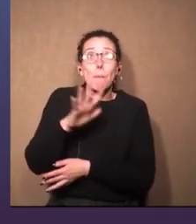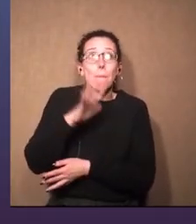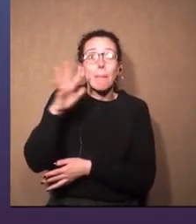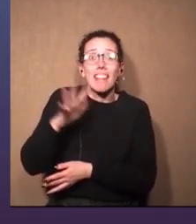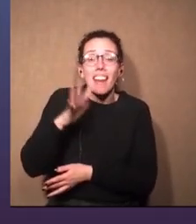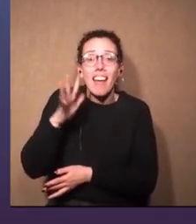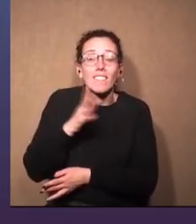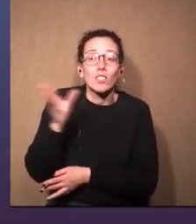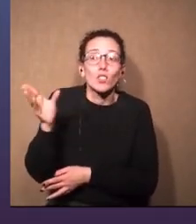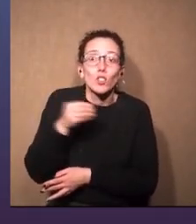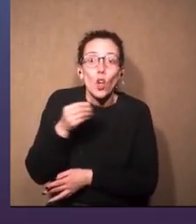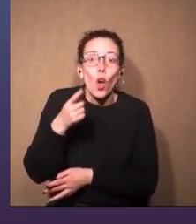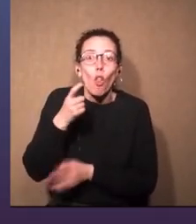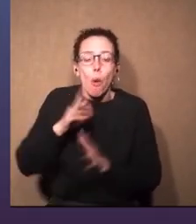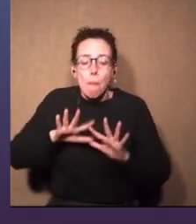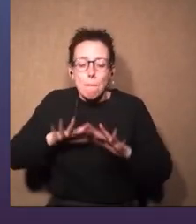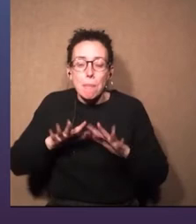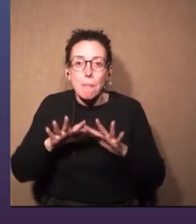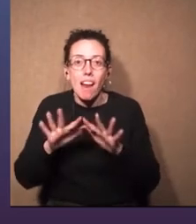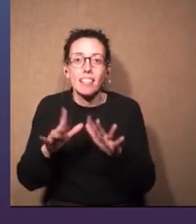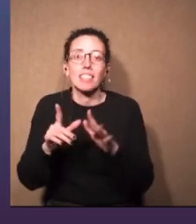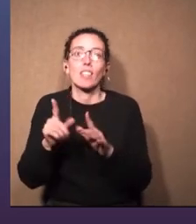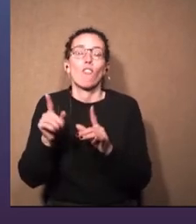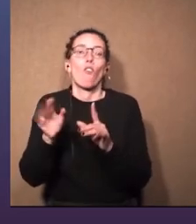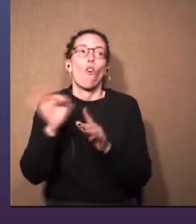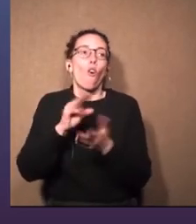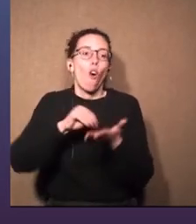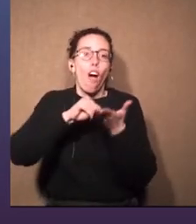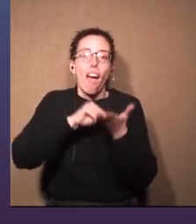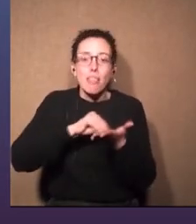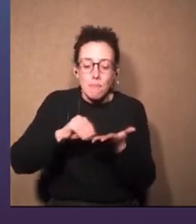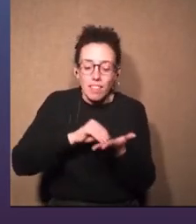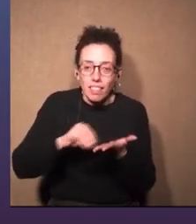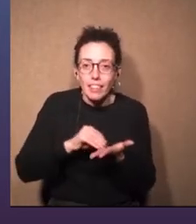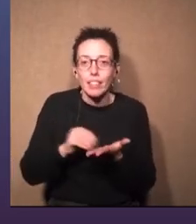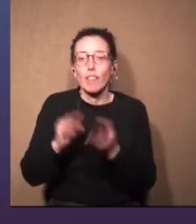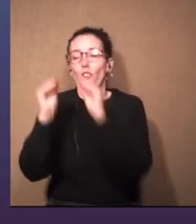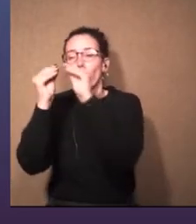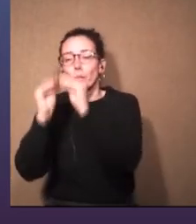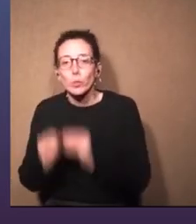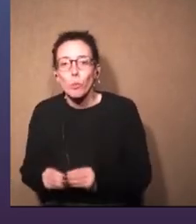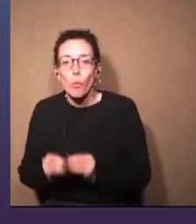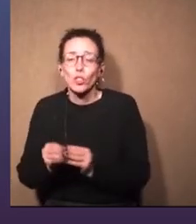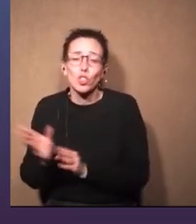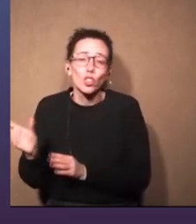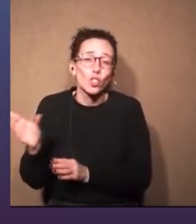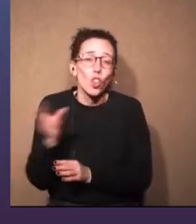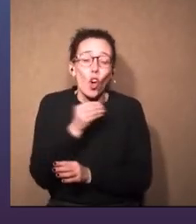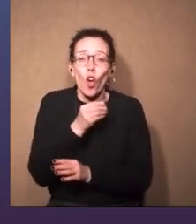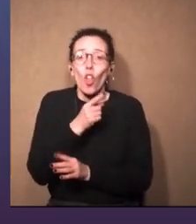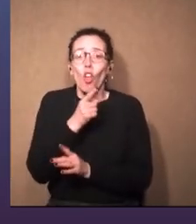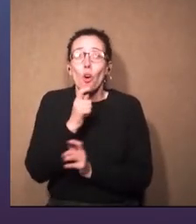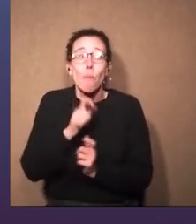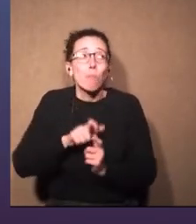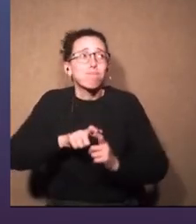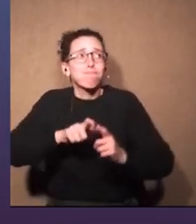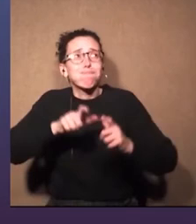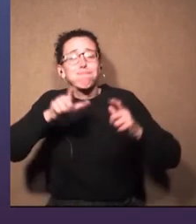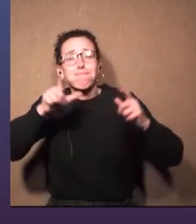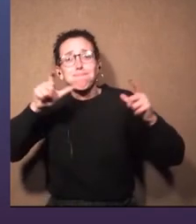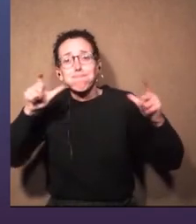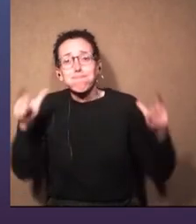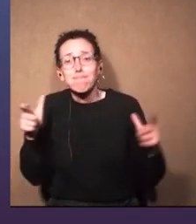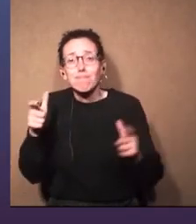la parte de preparativos y parte administrativa, de presupuestos y todo, algo tan